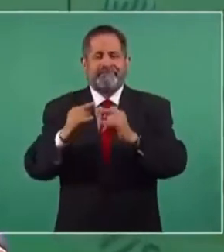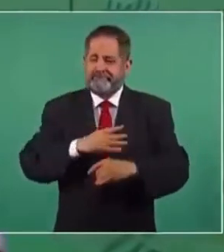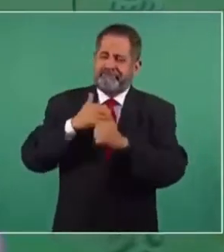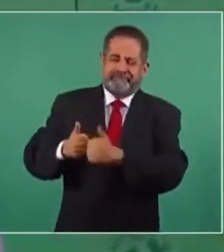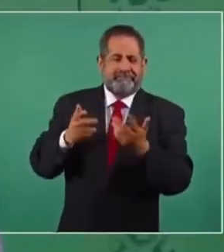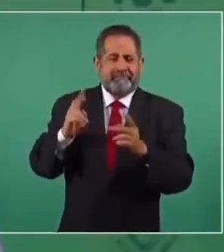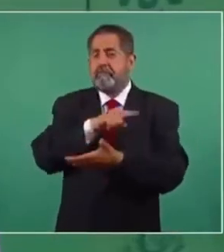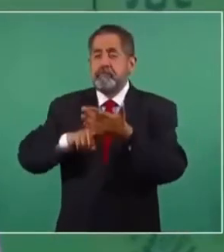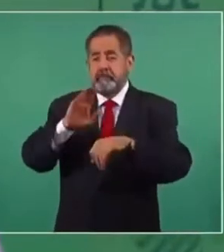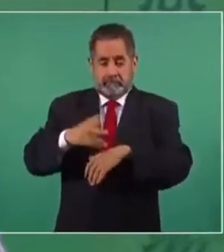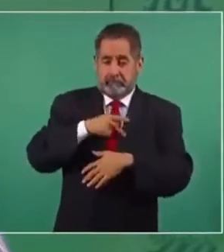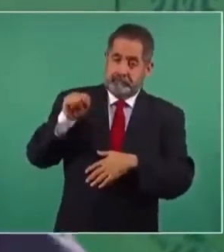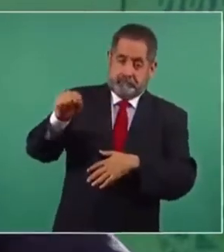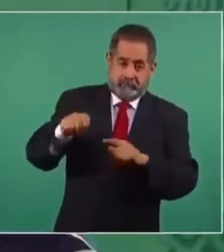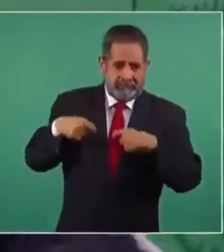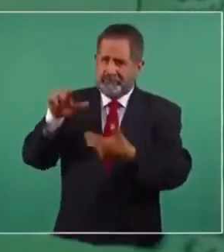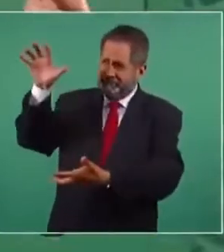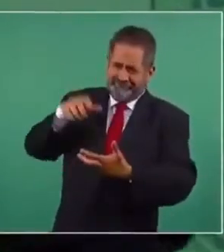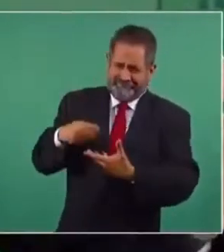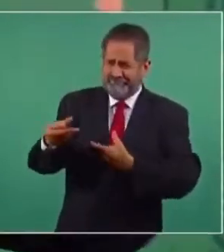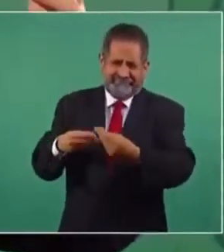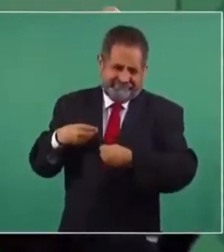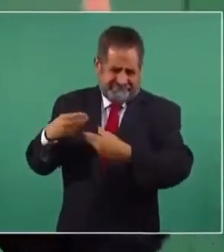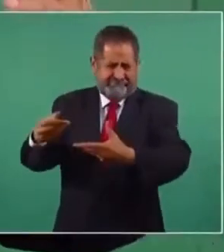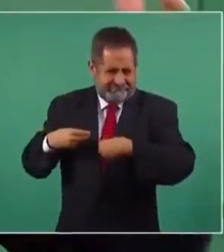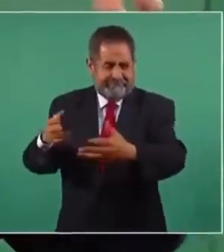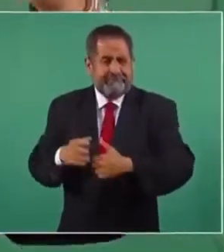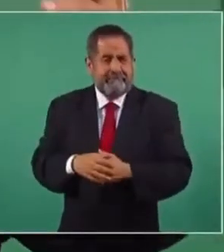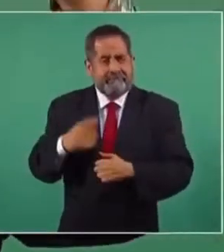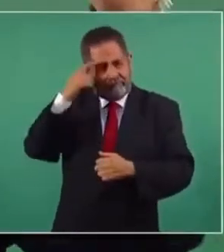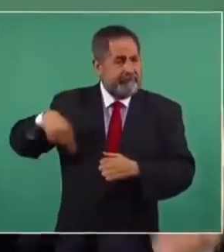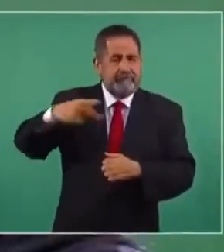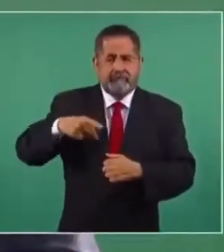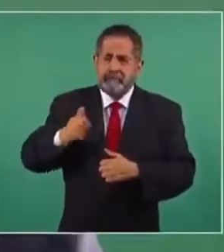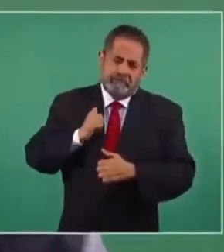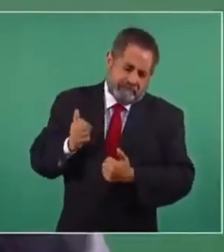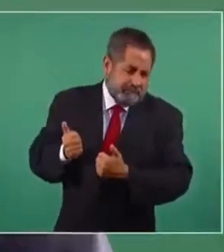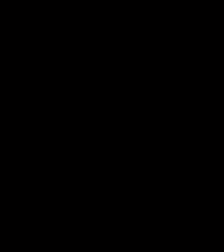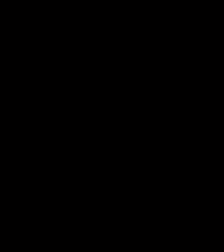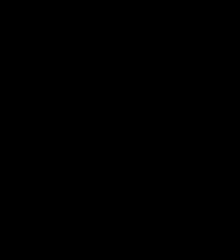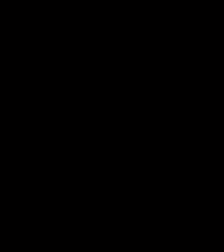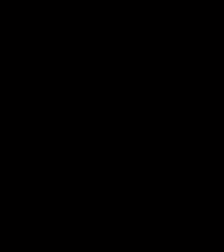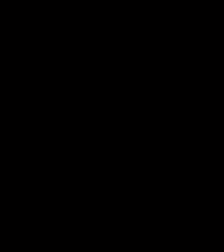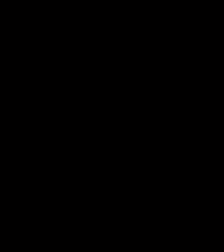de las zonas más pobres. Se va a llevar todo eso para que la gente lo aproveche.